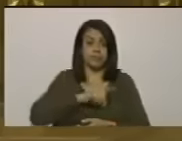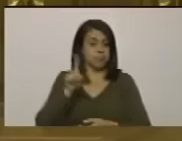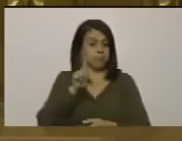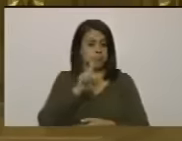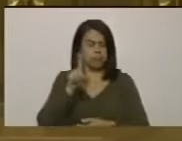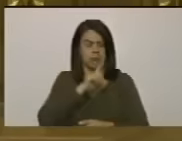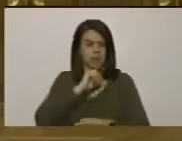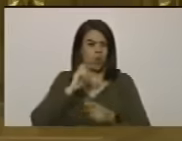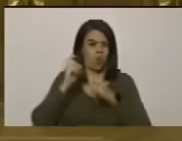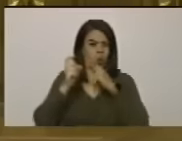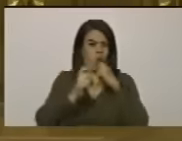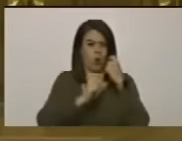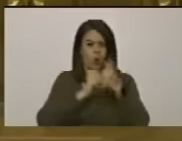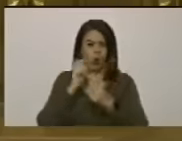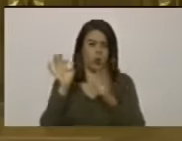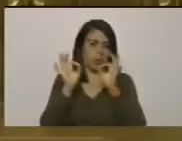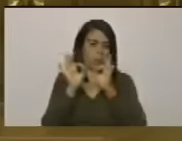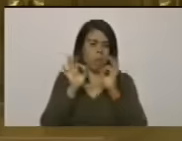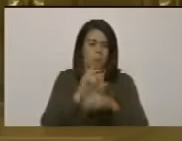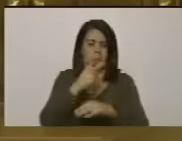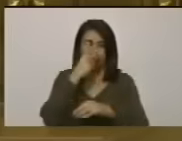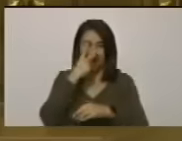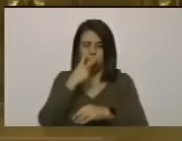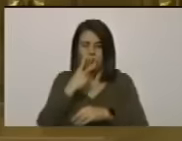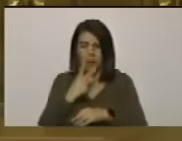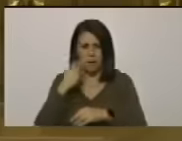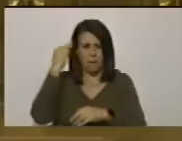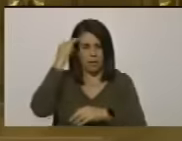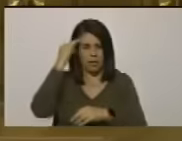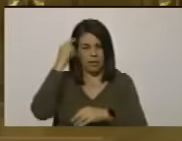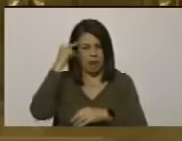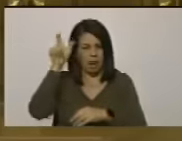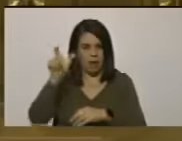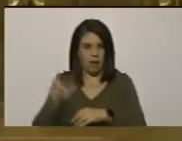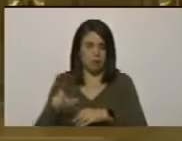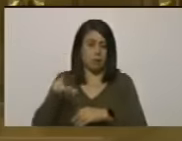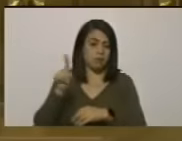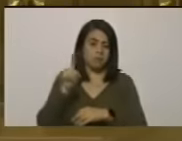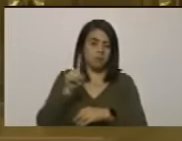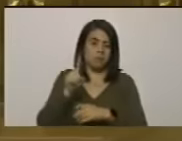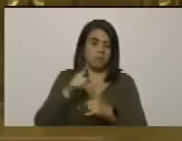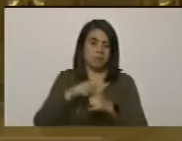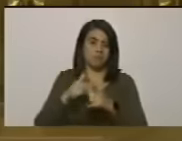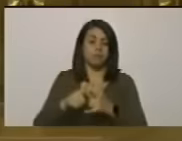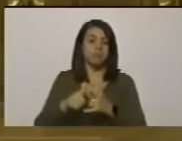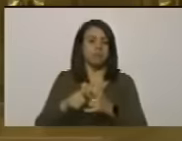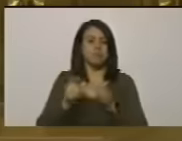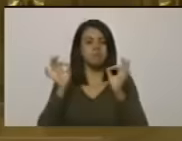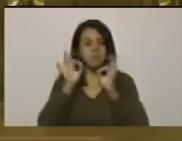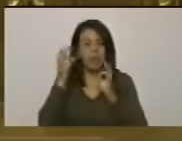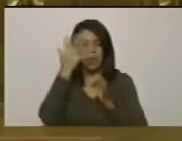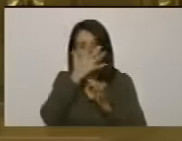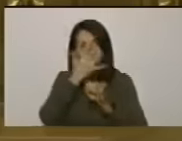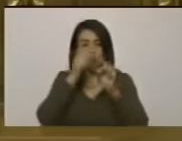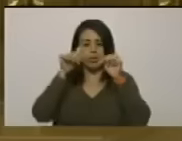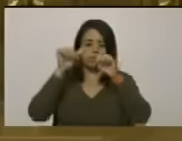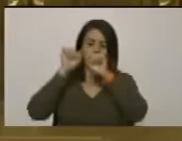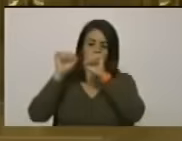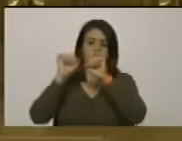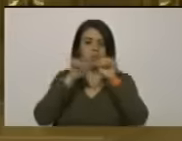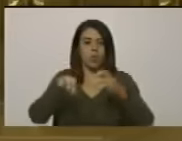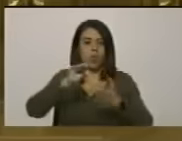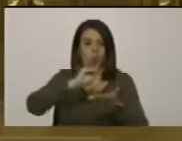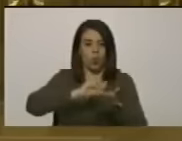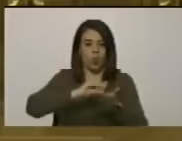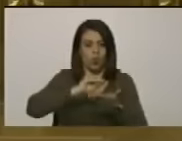nos mueven los odios viscerales las miserias humanas y por eso es que sin ambigüedad ninguna hoy rechazamos una